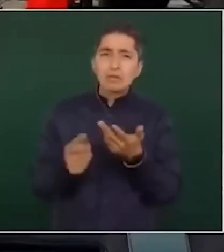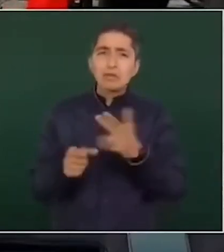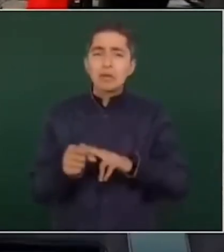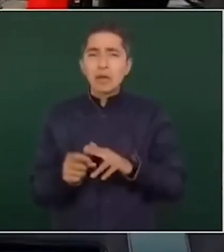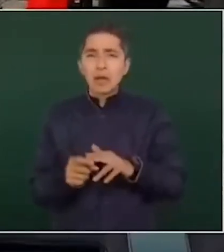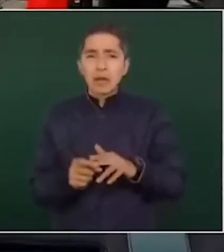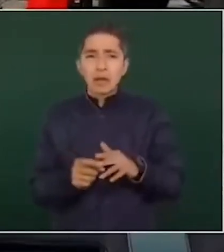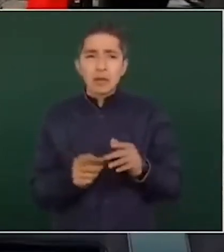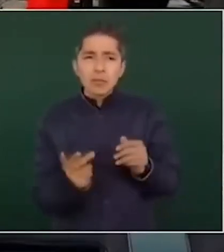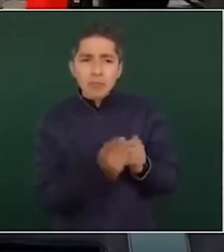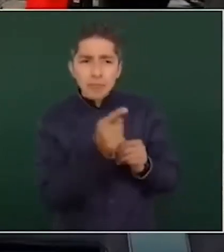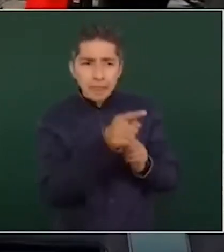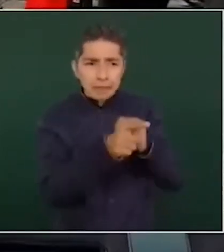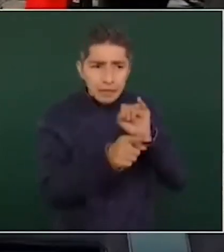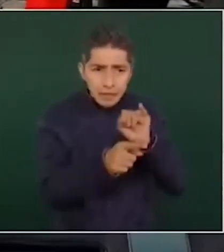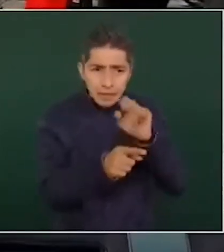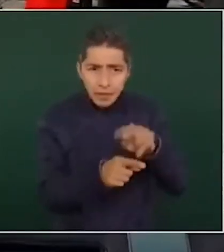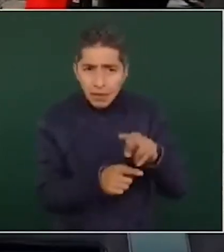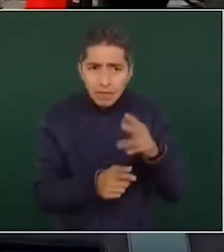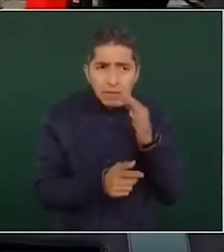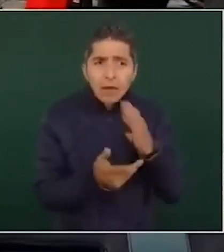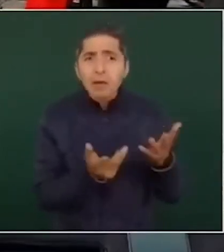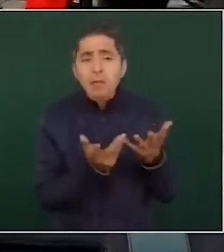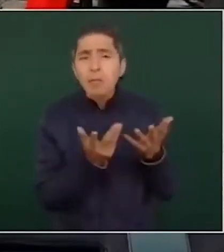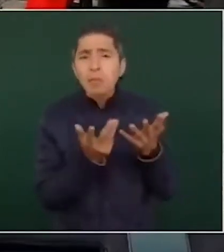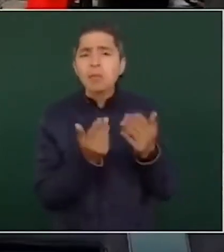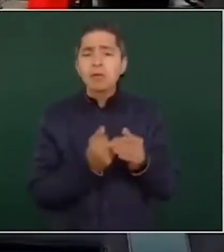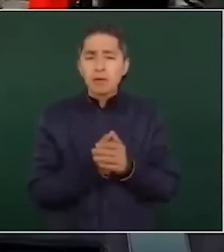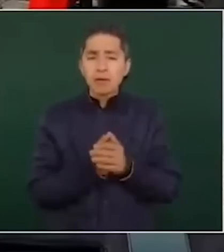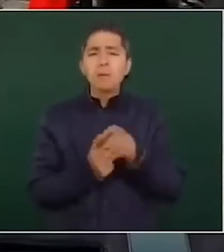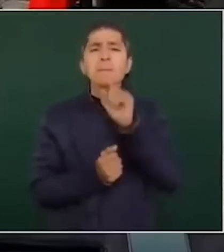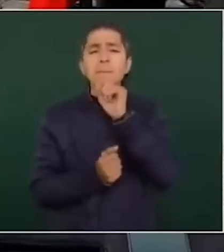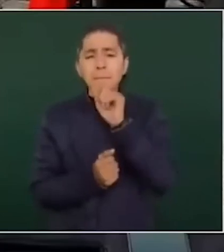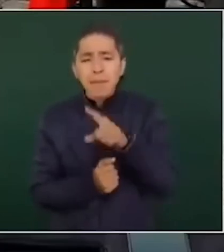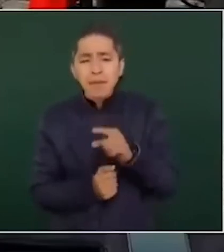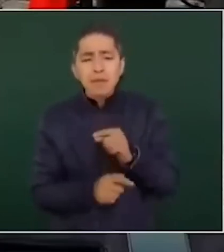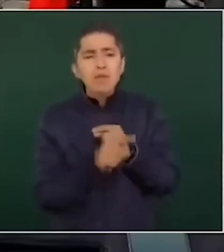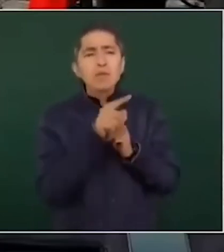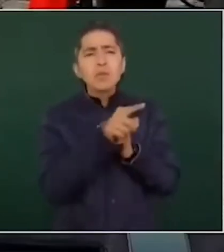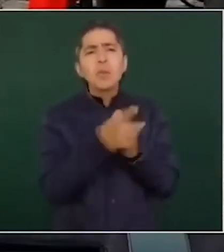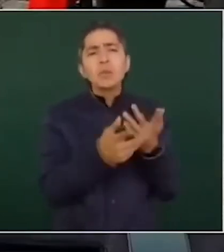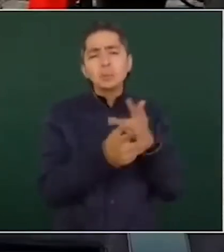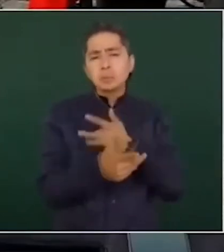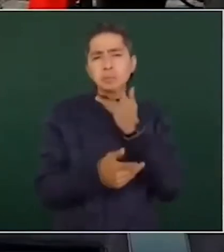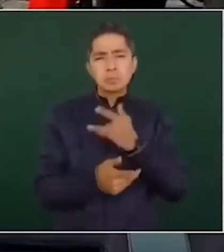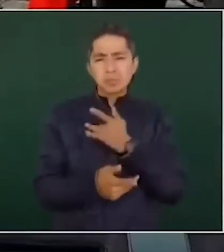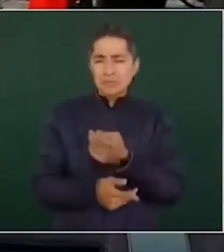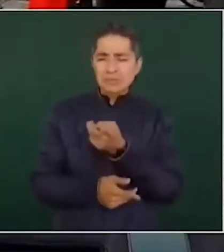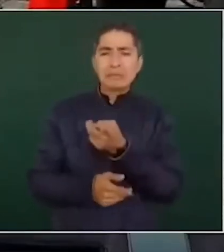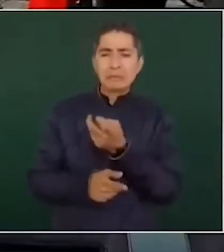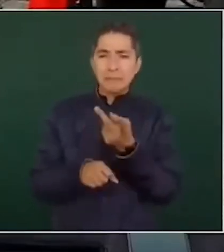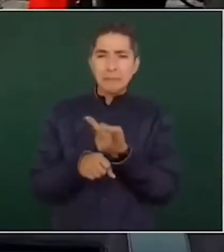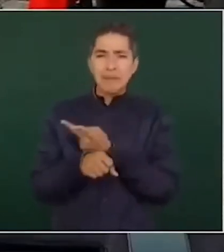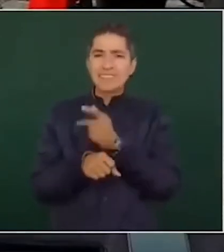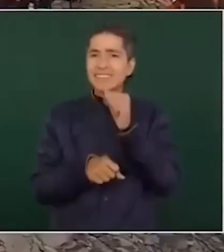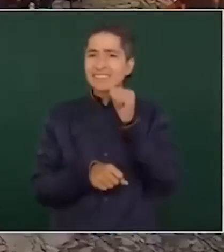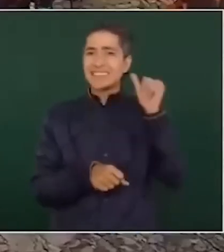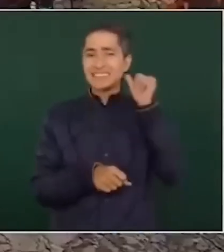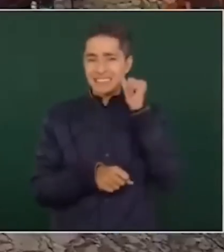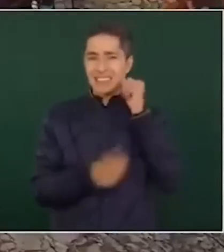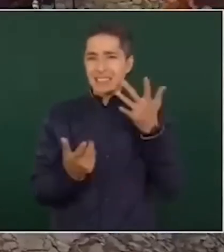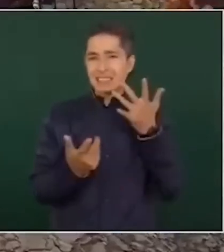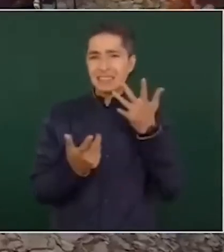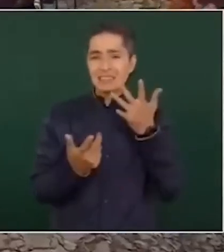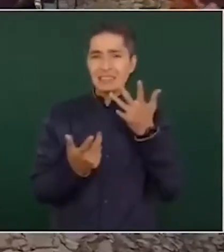un carro robado y dispararon contra los policías. Los agentes respondieron a la agresión y lamentablemente, un hombre perdió la vida.